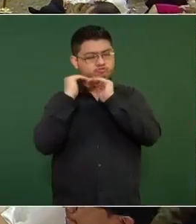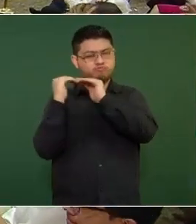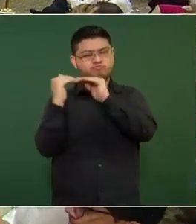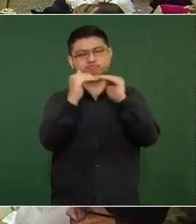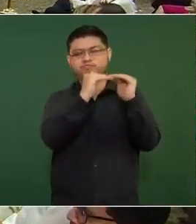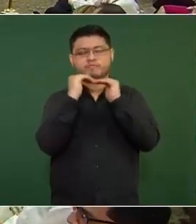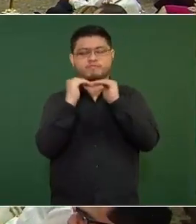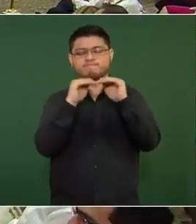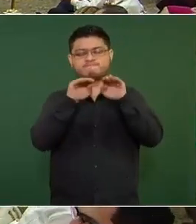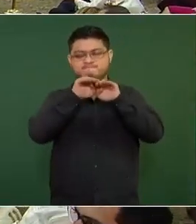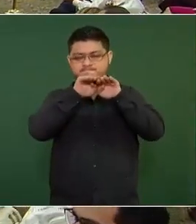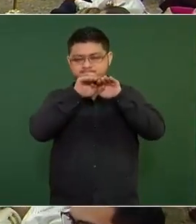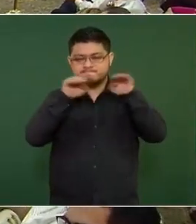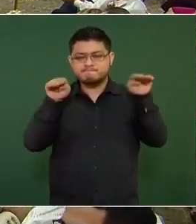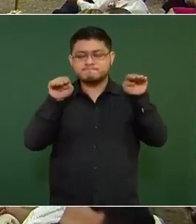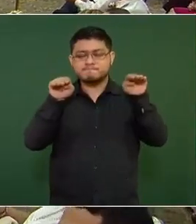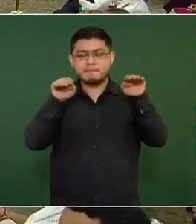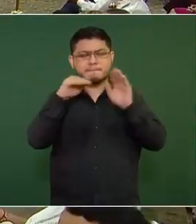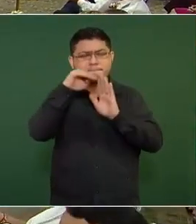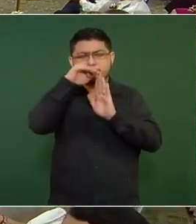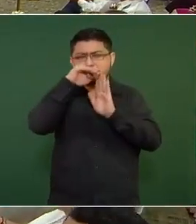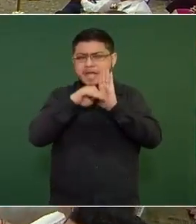Es el mínimo.